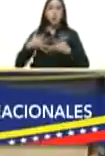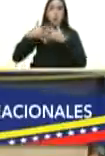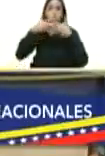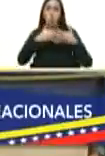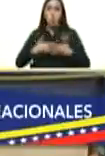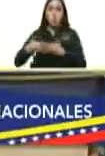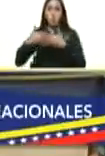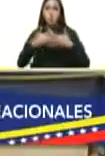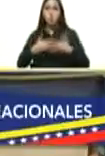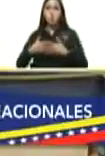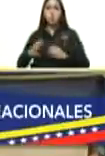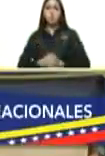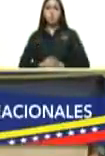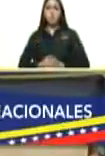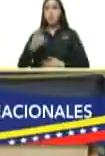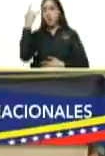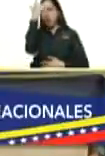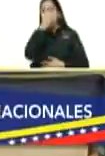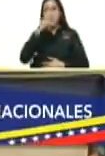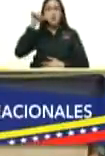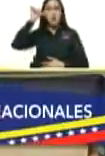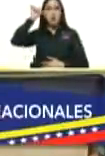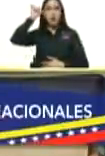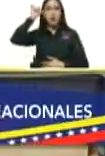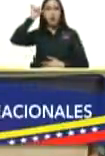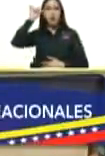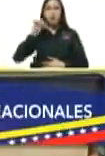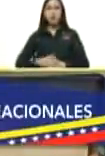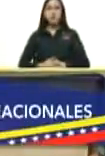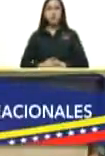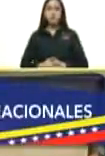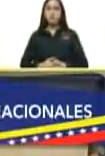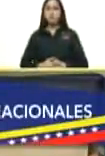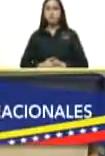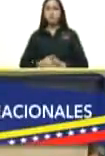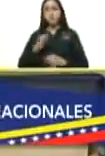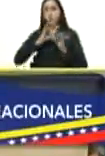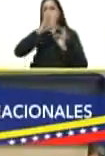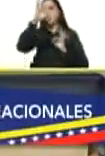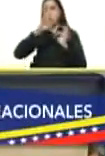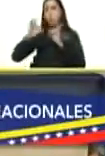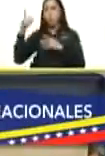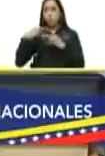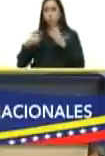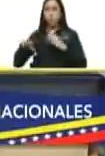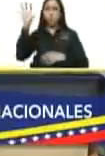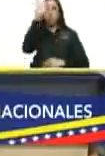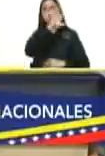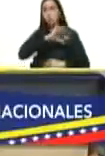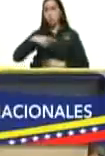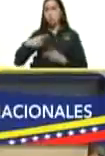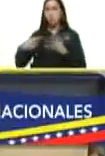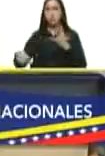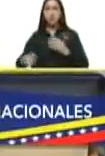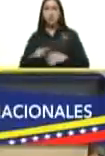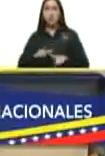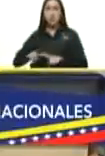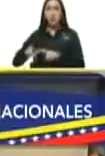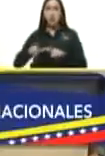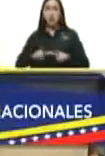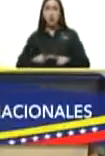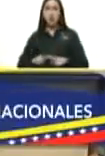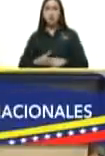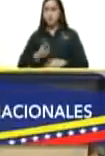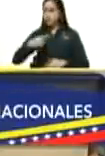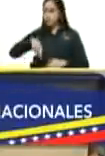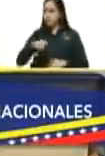de África de Asia y más allá y del más allá también muchos